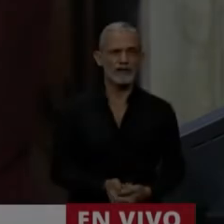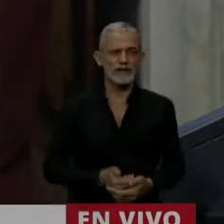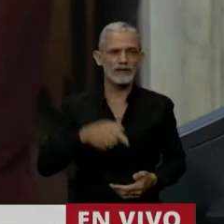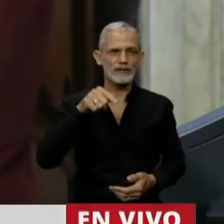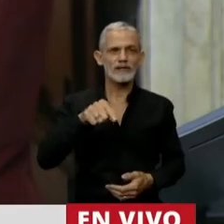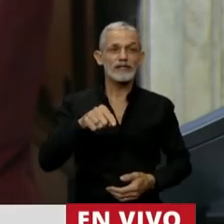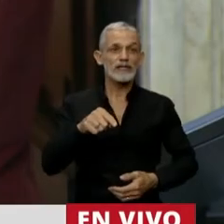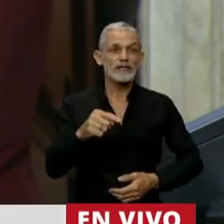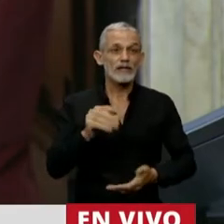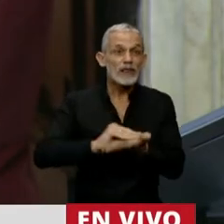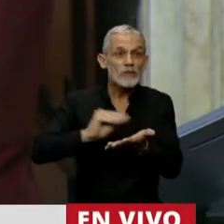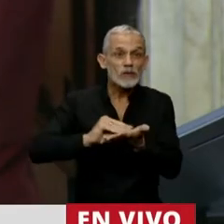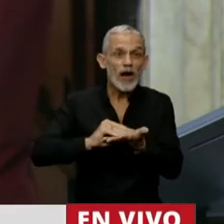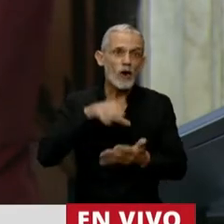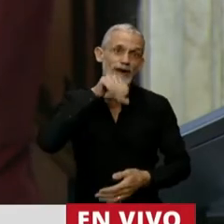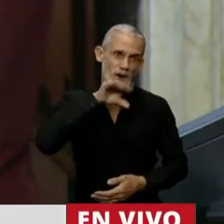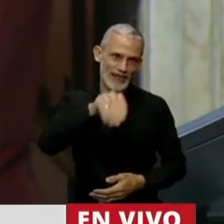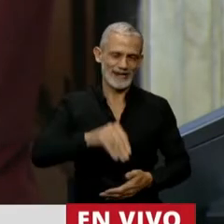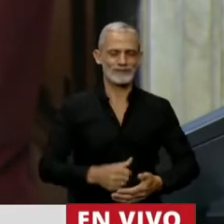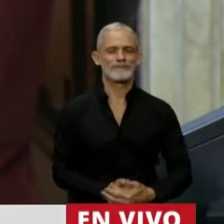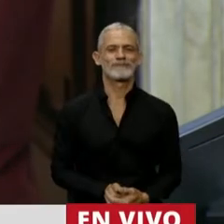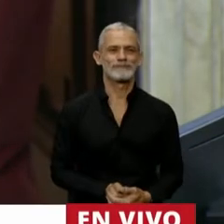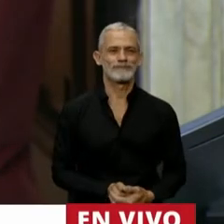Tiene la palabra el diputado Nicolás del Caño.